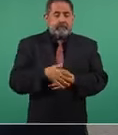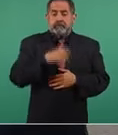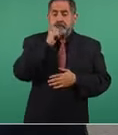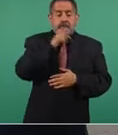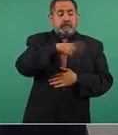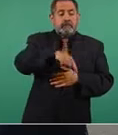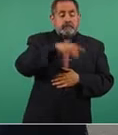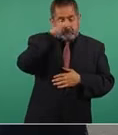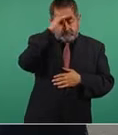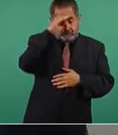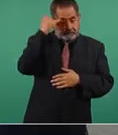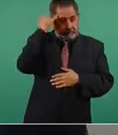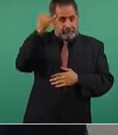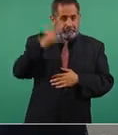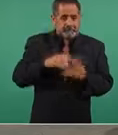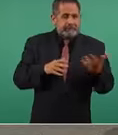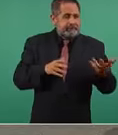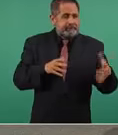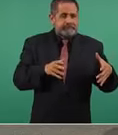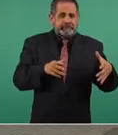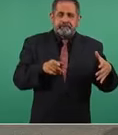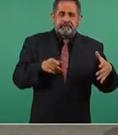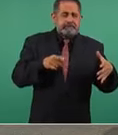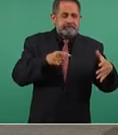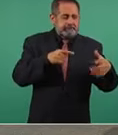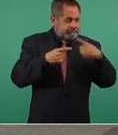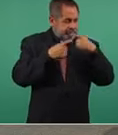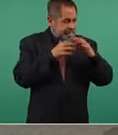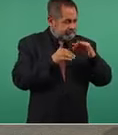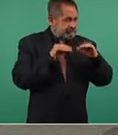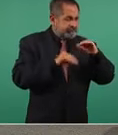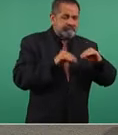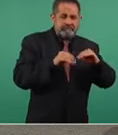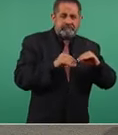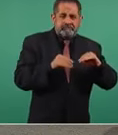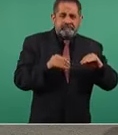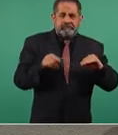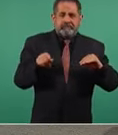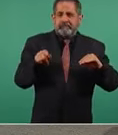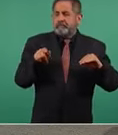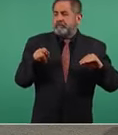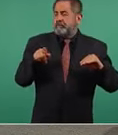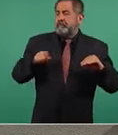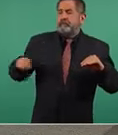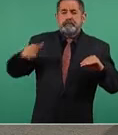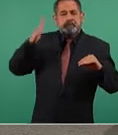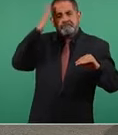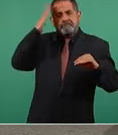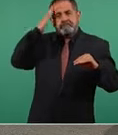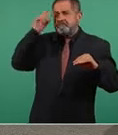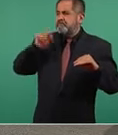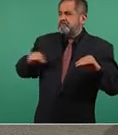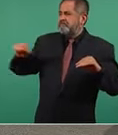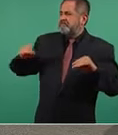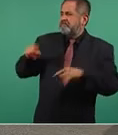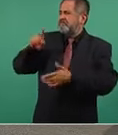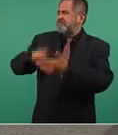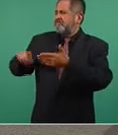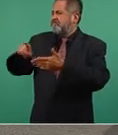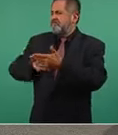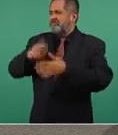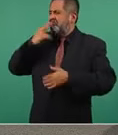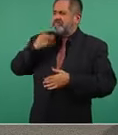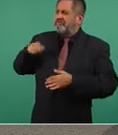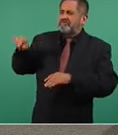apostaron a desacreditar a nuestros dirigentes, a